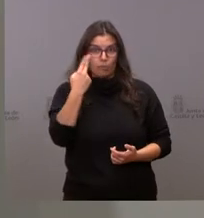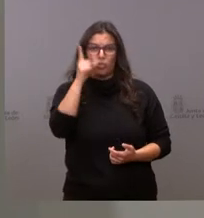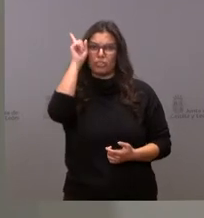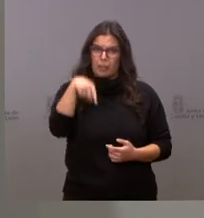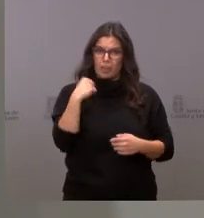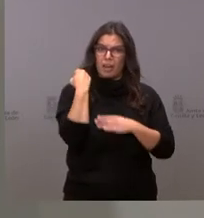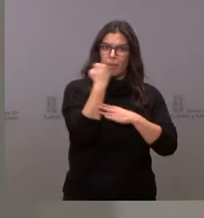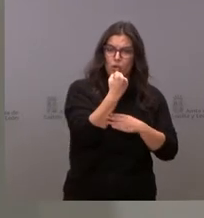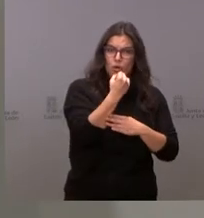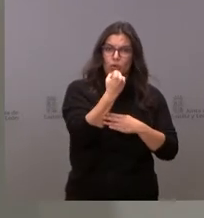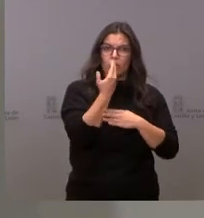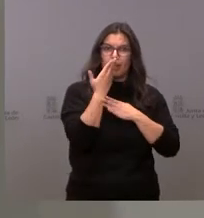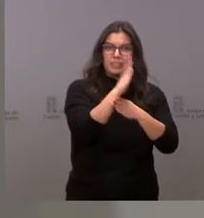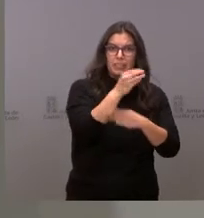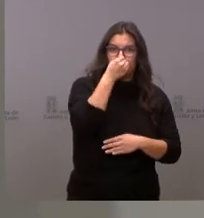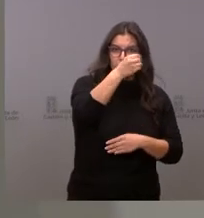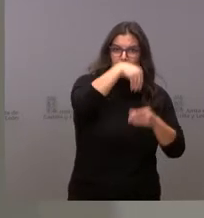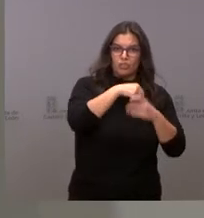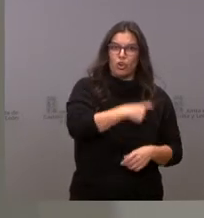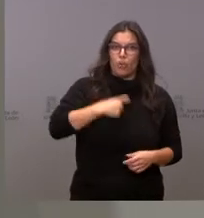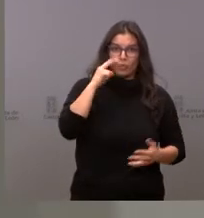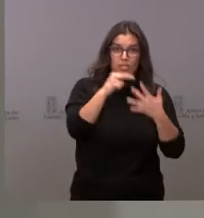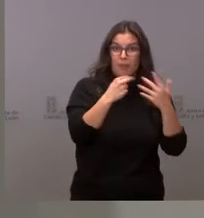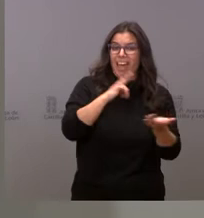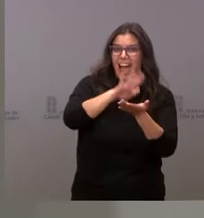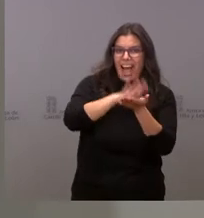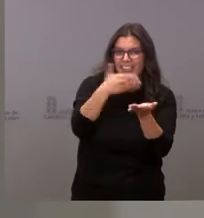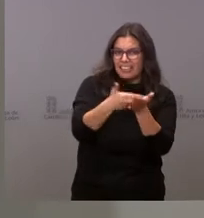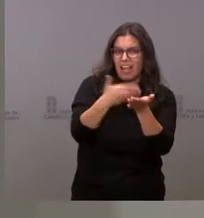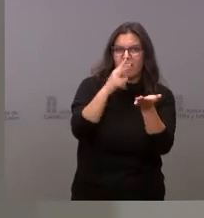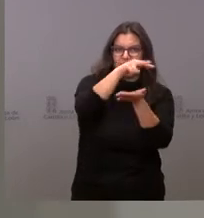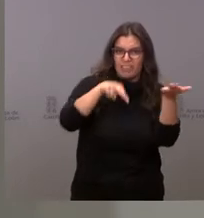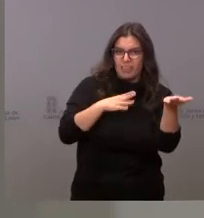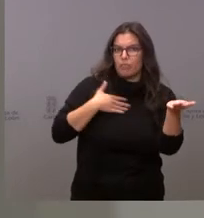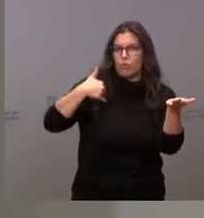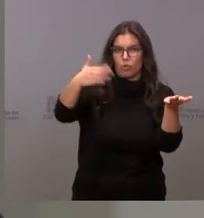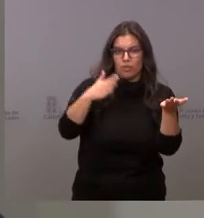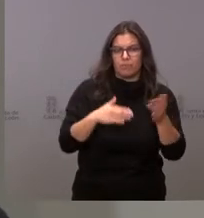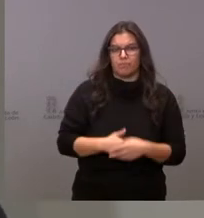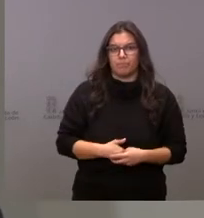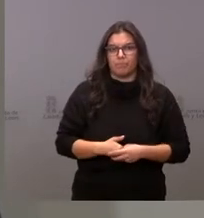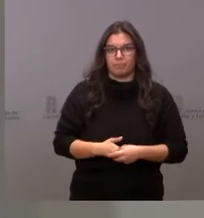Socialista hizo en la Comisión de Transparencia. Ahí están las actas para quien quiera verlas.